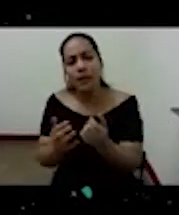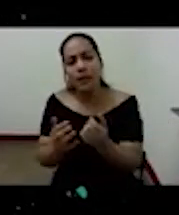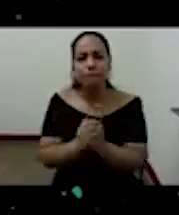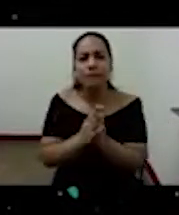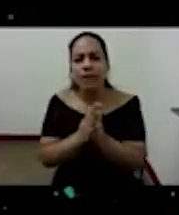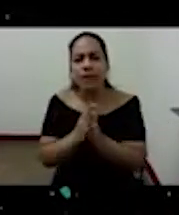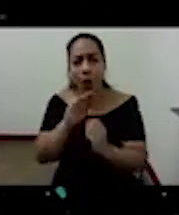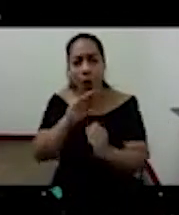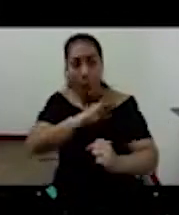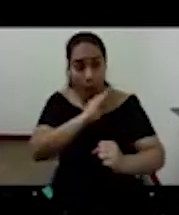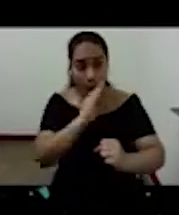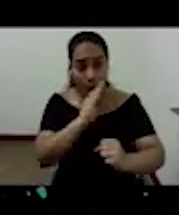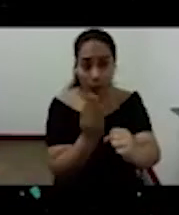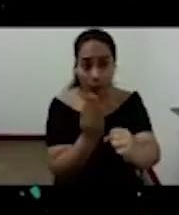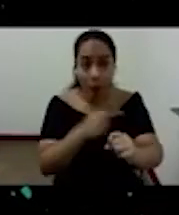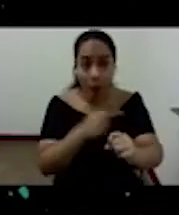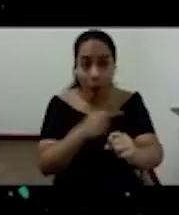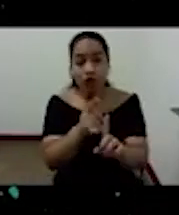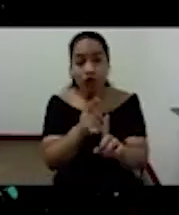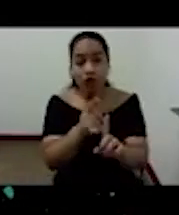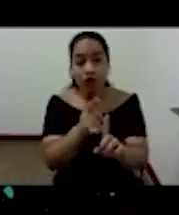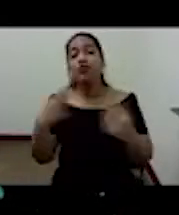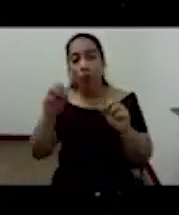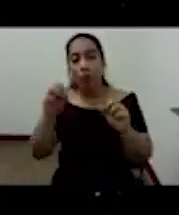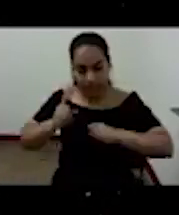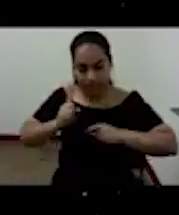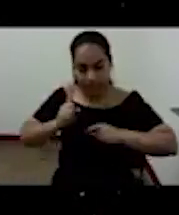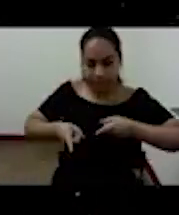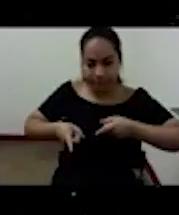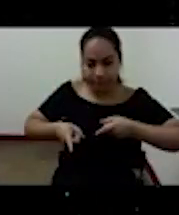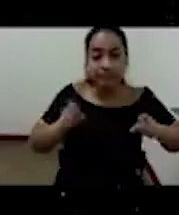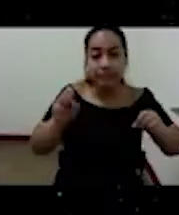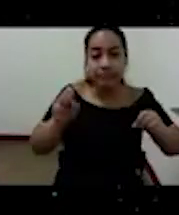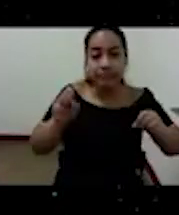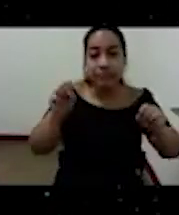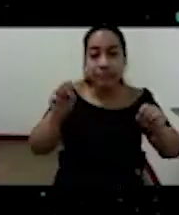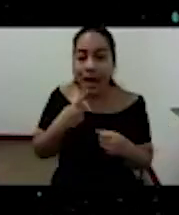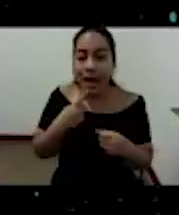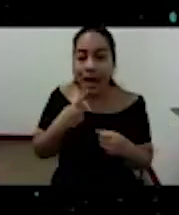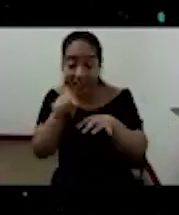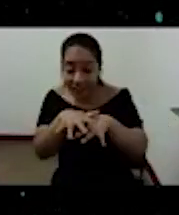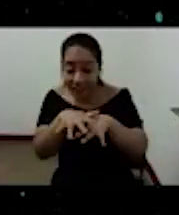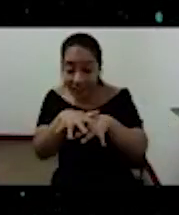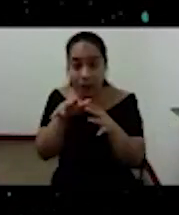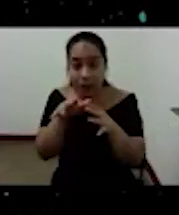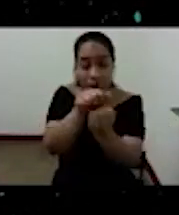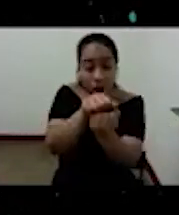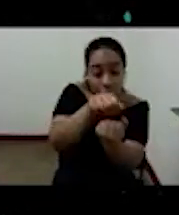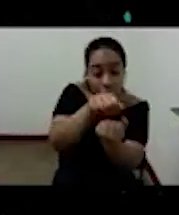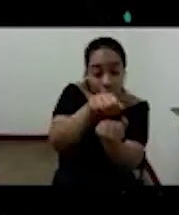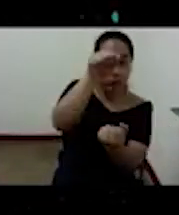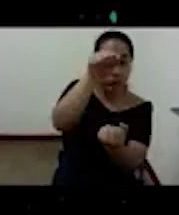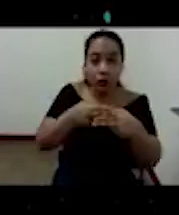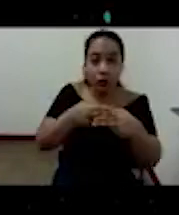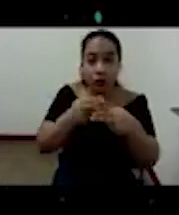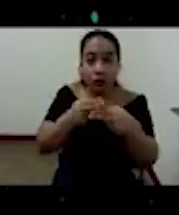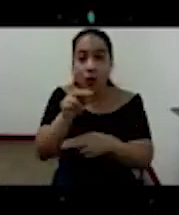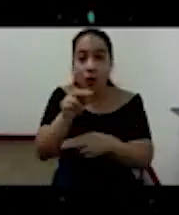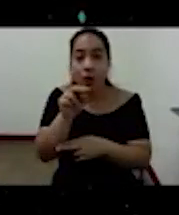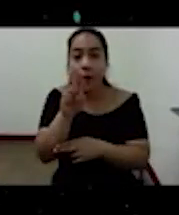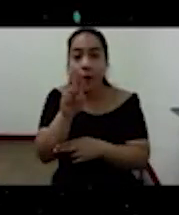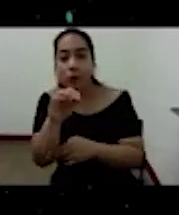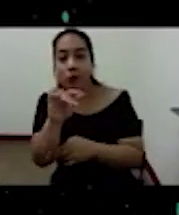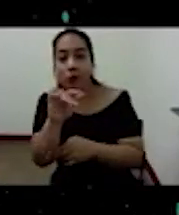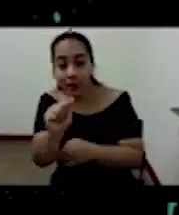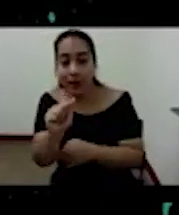puede ejercitarse y esta dimensión que hemos llamado política es una